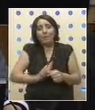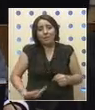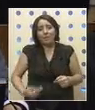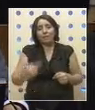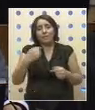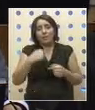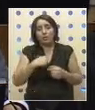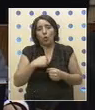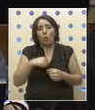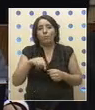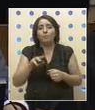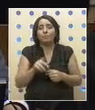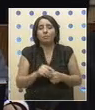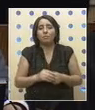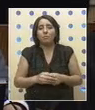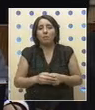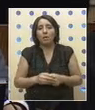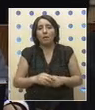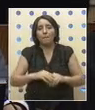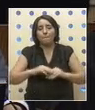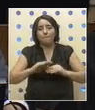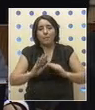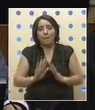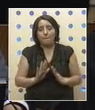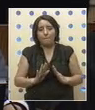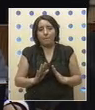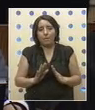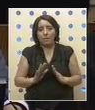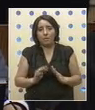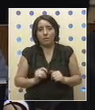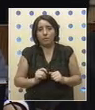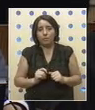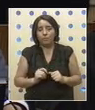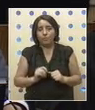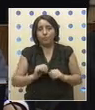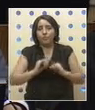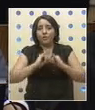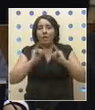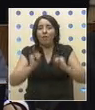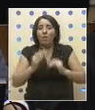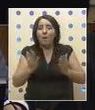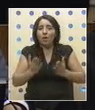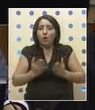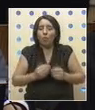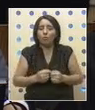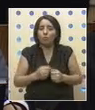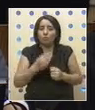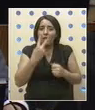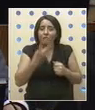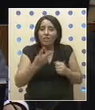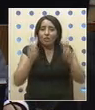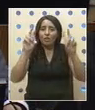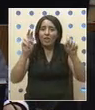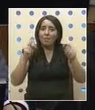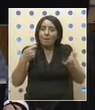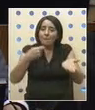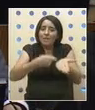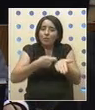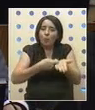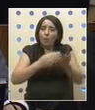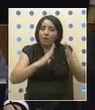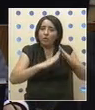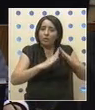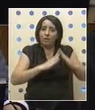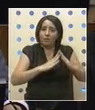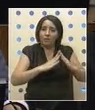hago mi reserva, como parlamentario en particular, respecto a la forma de cómo se ha abordado el tema del presupuesto de la vivienda, que